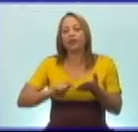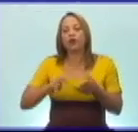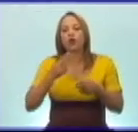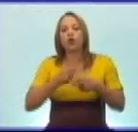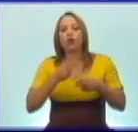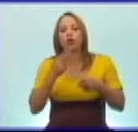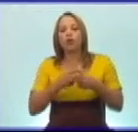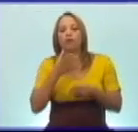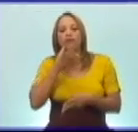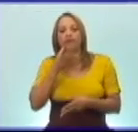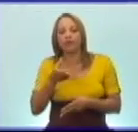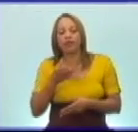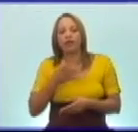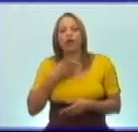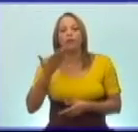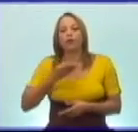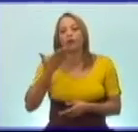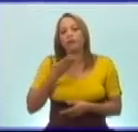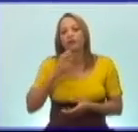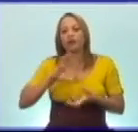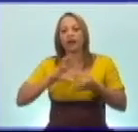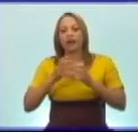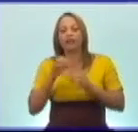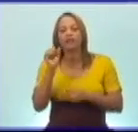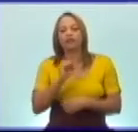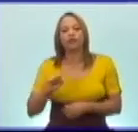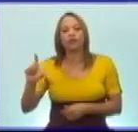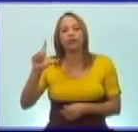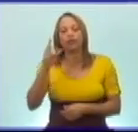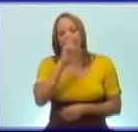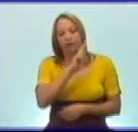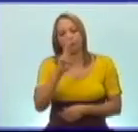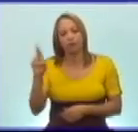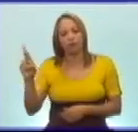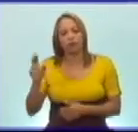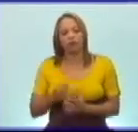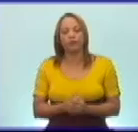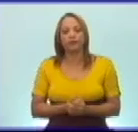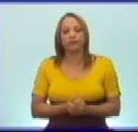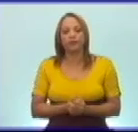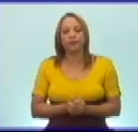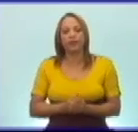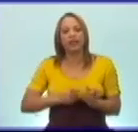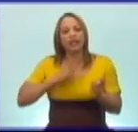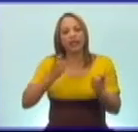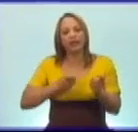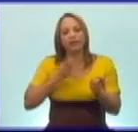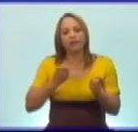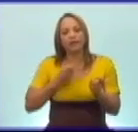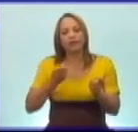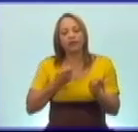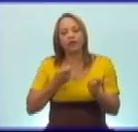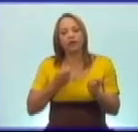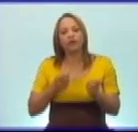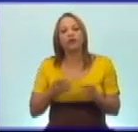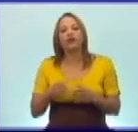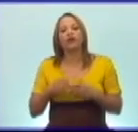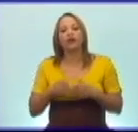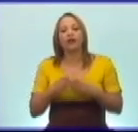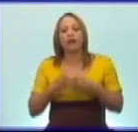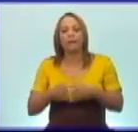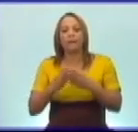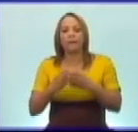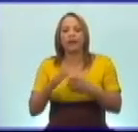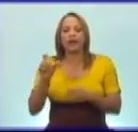Proclamación del carácter socialista de la revolución. La invasión mercenaria a Playa